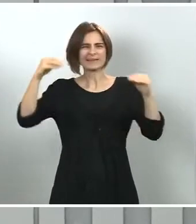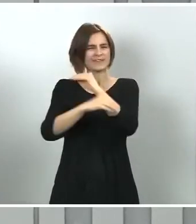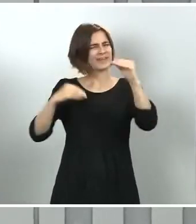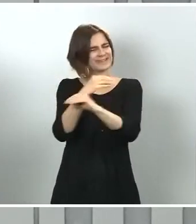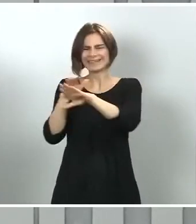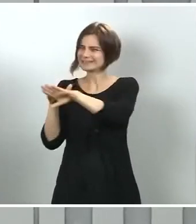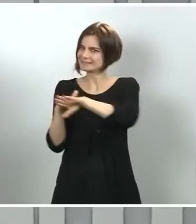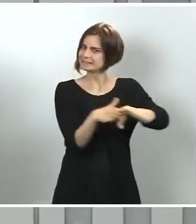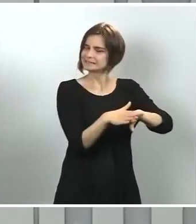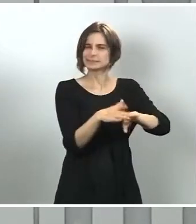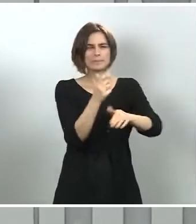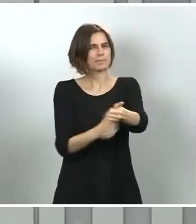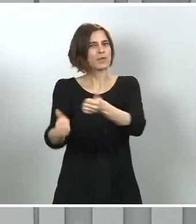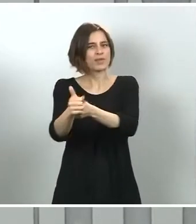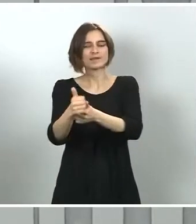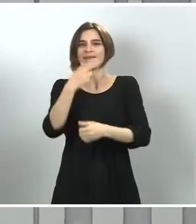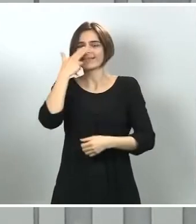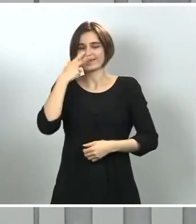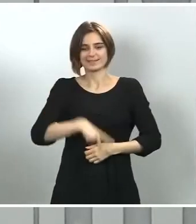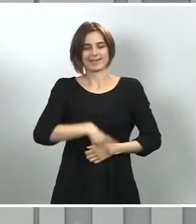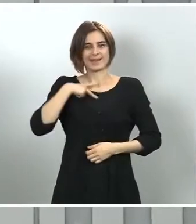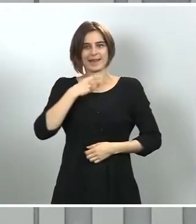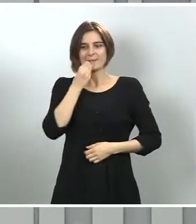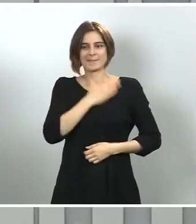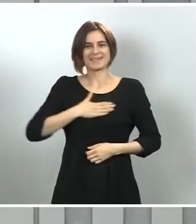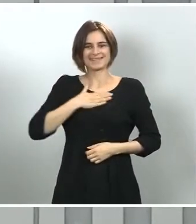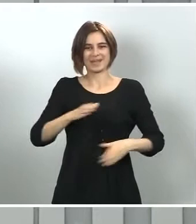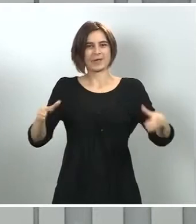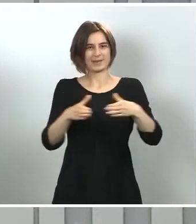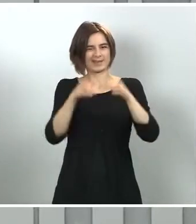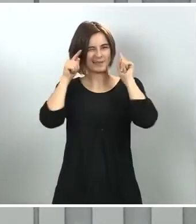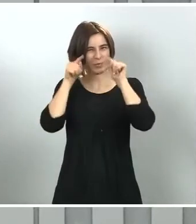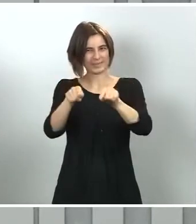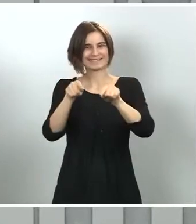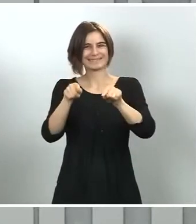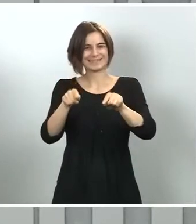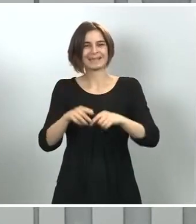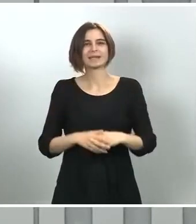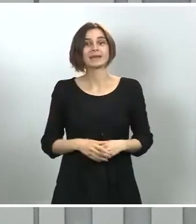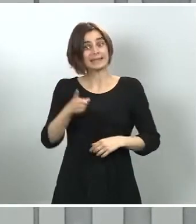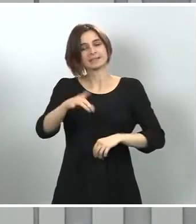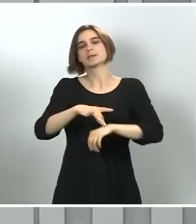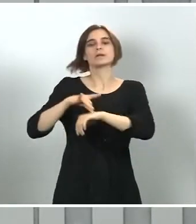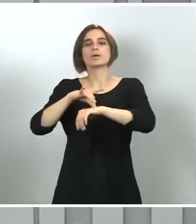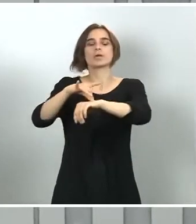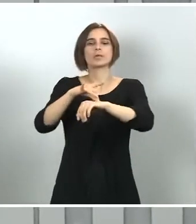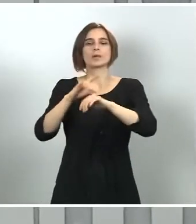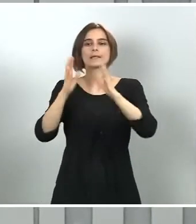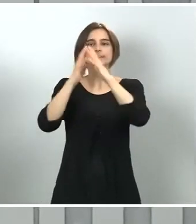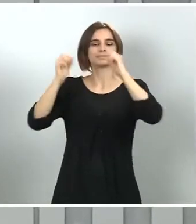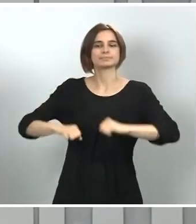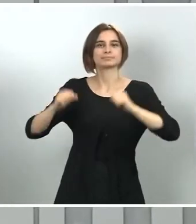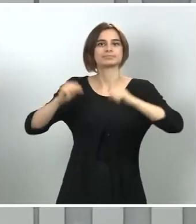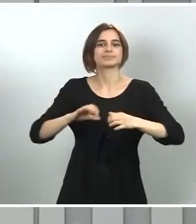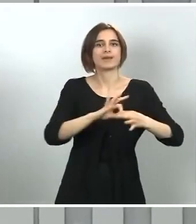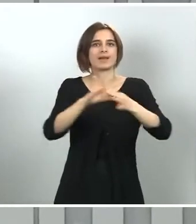bienestar colectivo en nuestro punto de mira y, por tanto, que sea el que pivote el conjunto de alianzas y el conjunto de acuerdos.